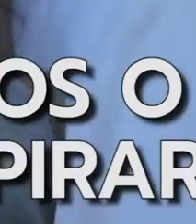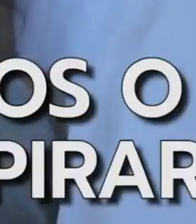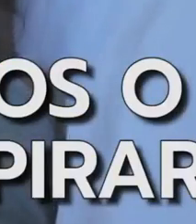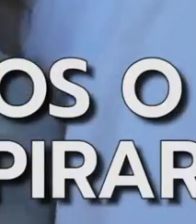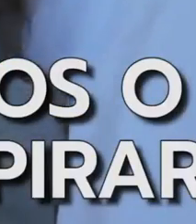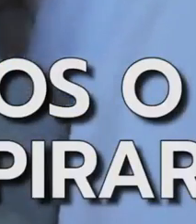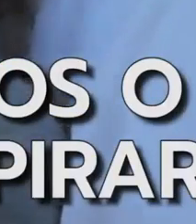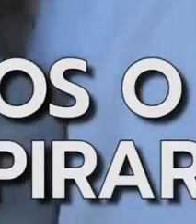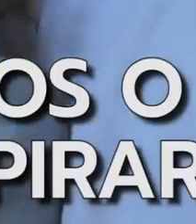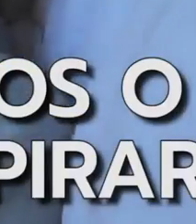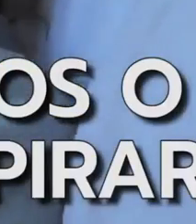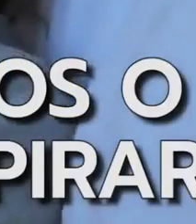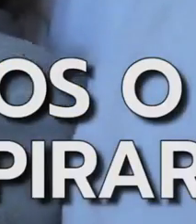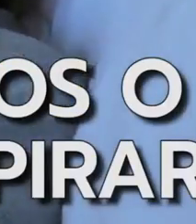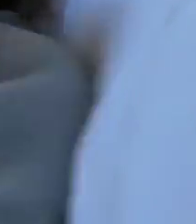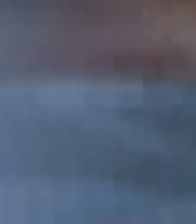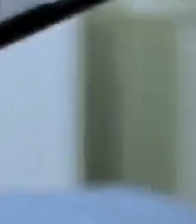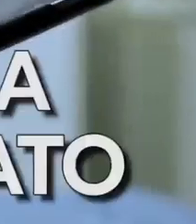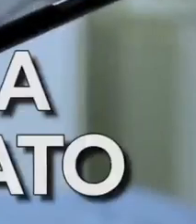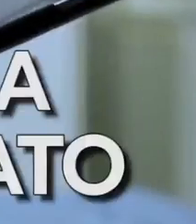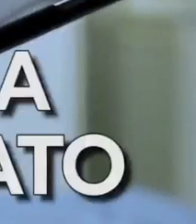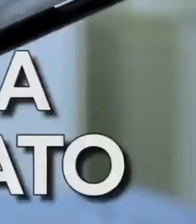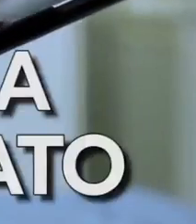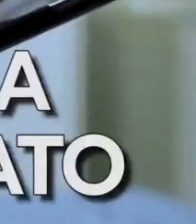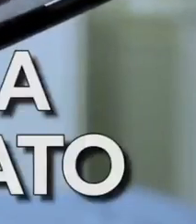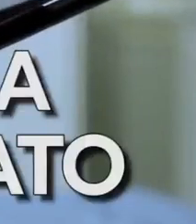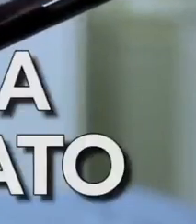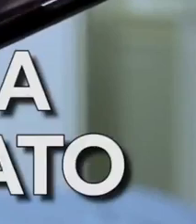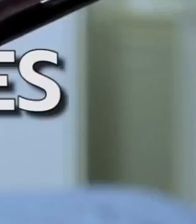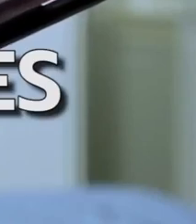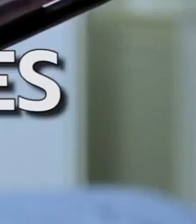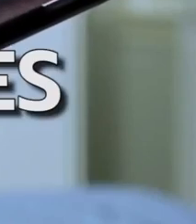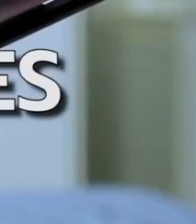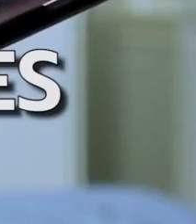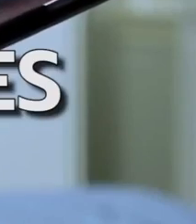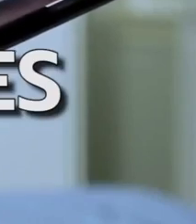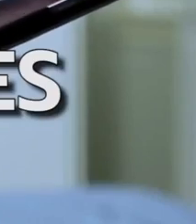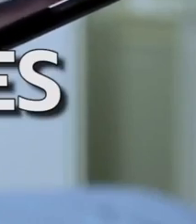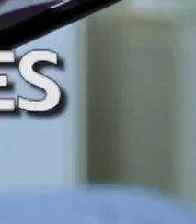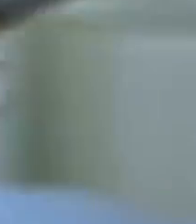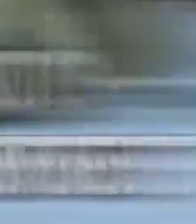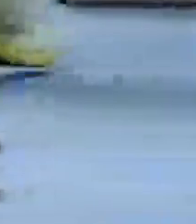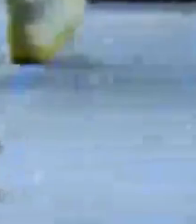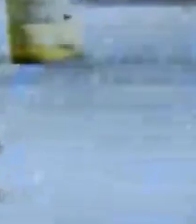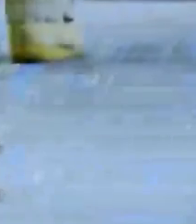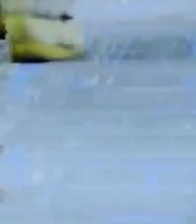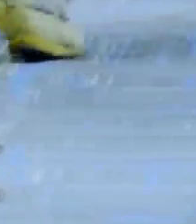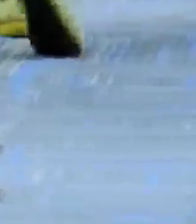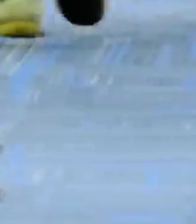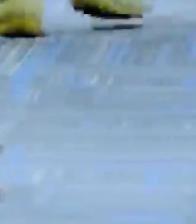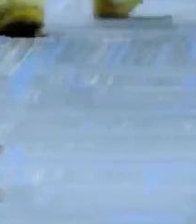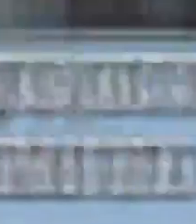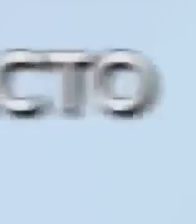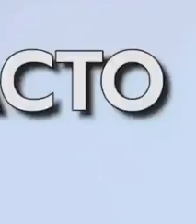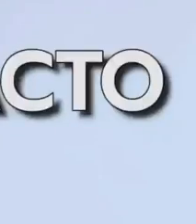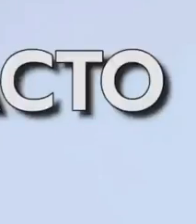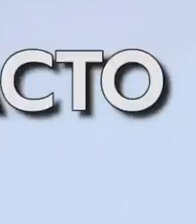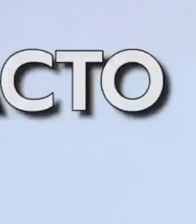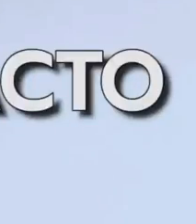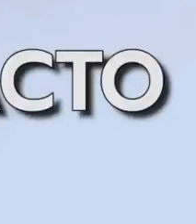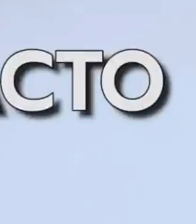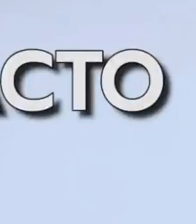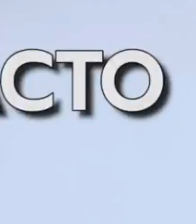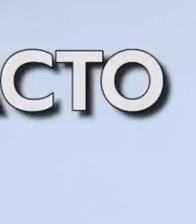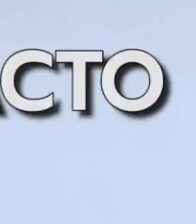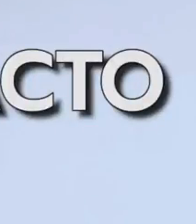tiene dificultad para respirar, busque asesoría médica de inmediato. Infórme lo antes posible si viajó recientemente o